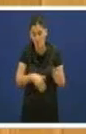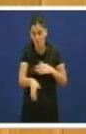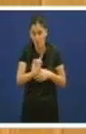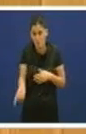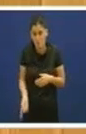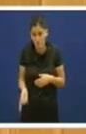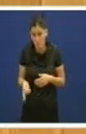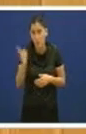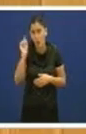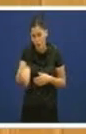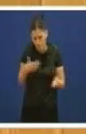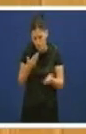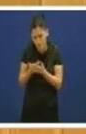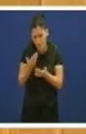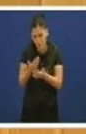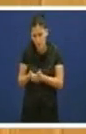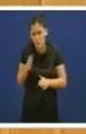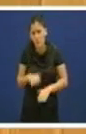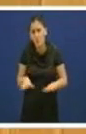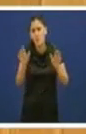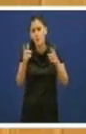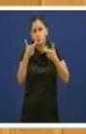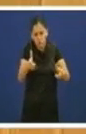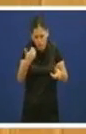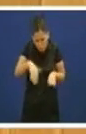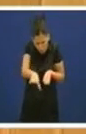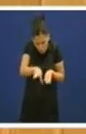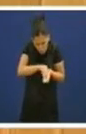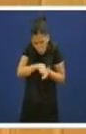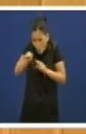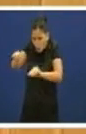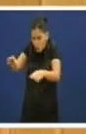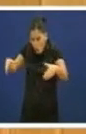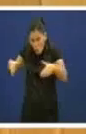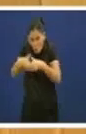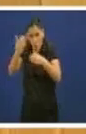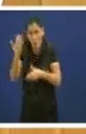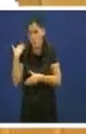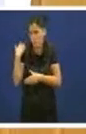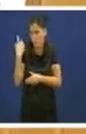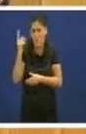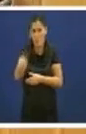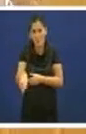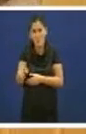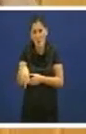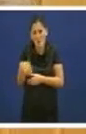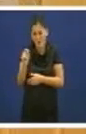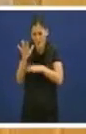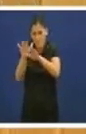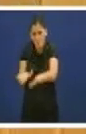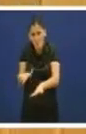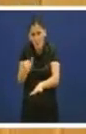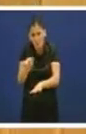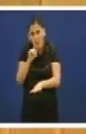vez máis porque o sector ten tomado boa nota vostedes votaron a favor disto ainda non faí uns cantos meses ora din que voten en contra